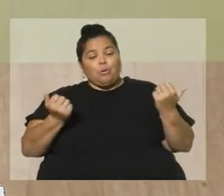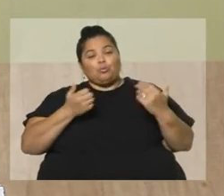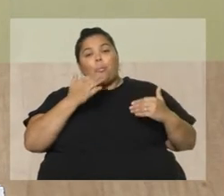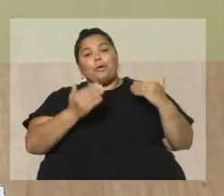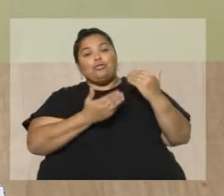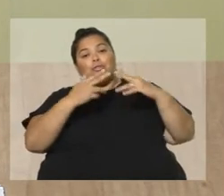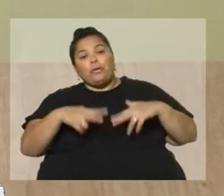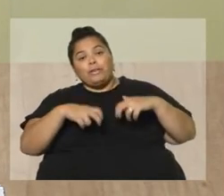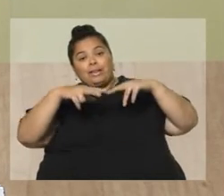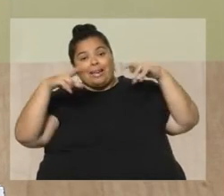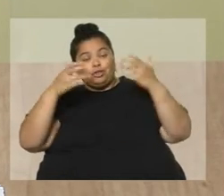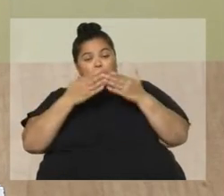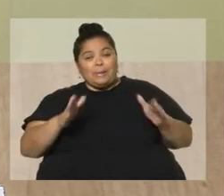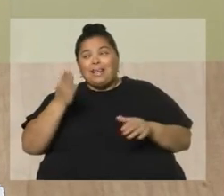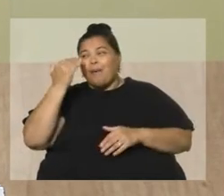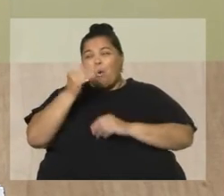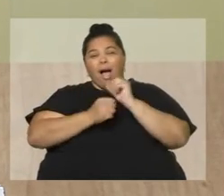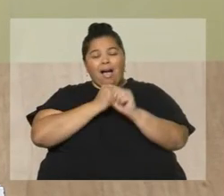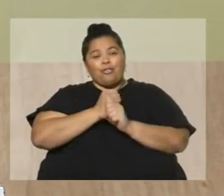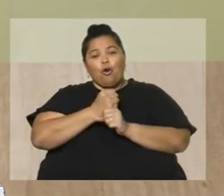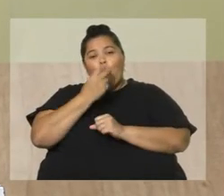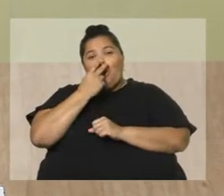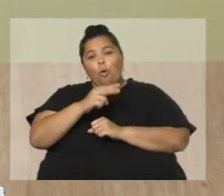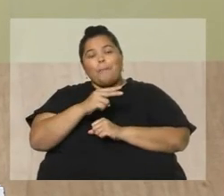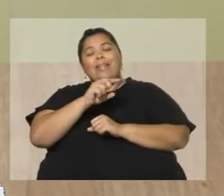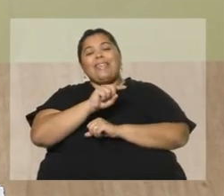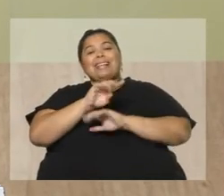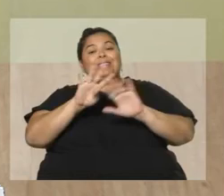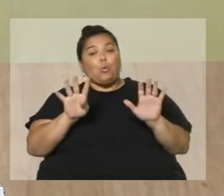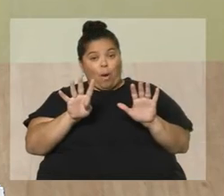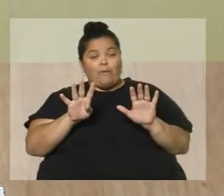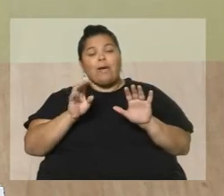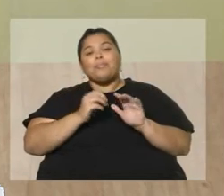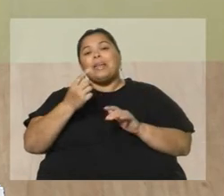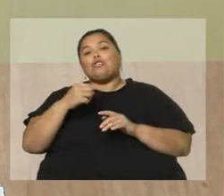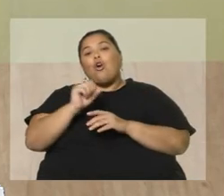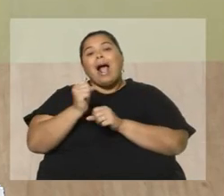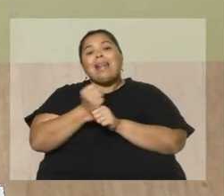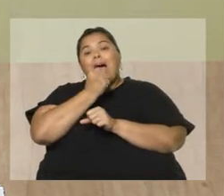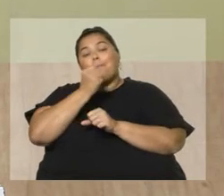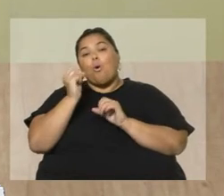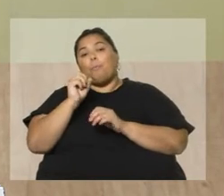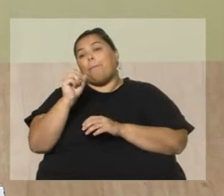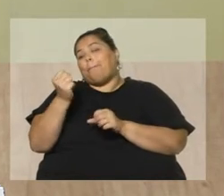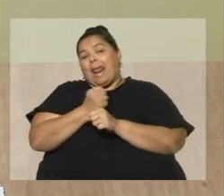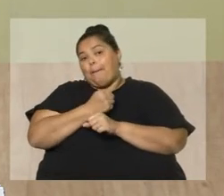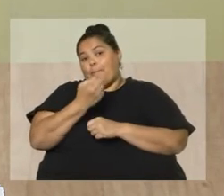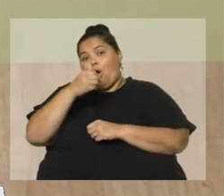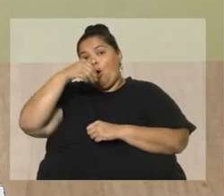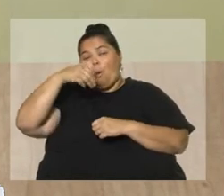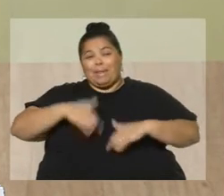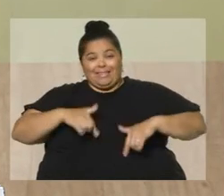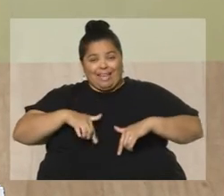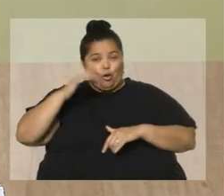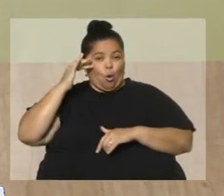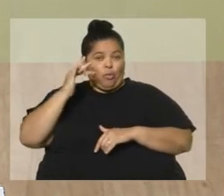del 2019, a raíz de un fondo del MEC que ganamos del INAE. Y bueno, el